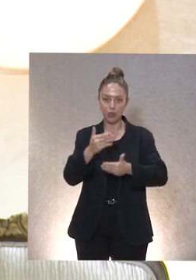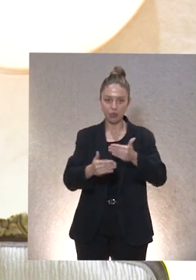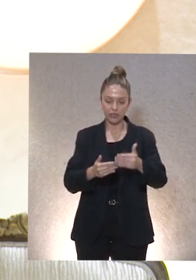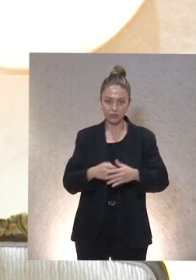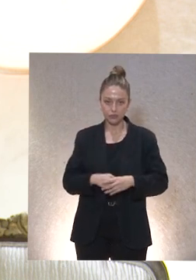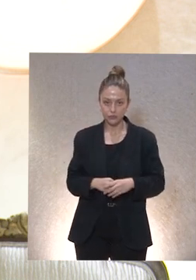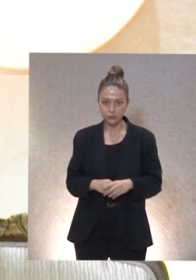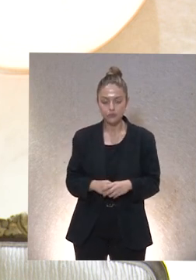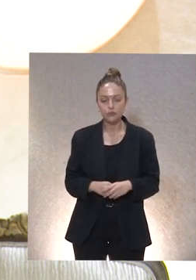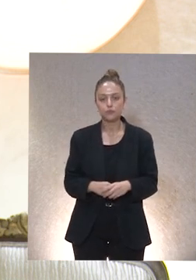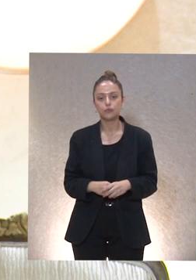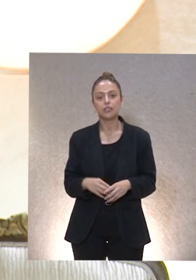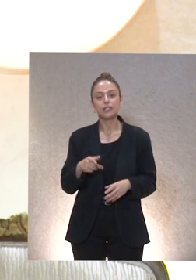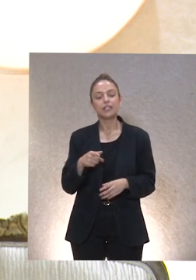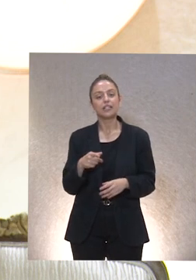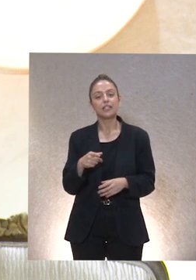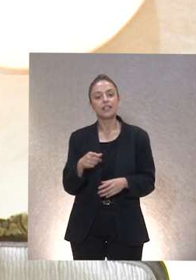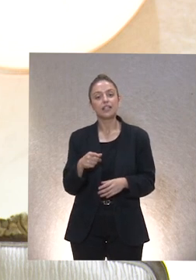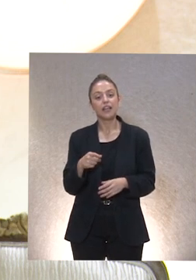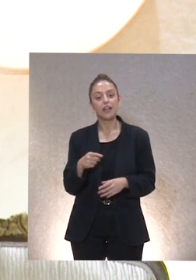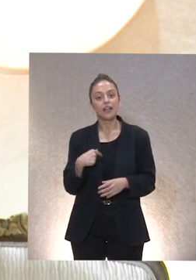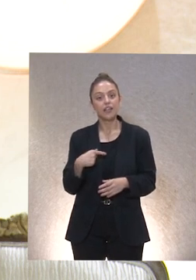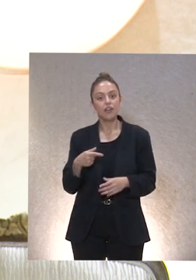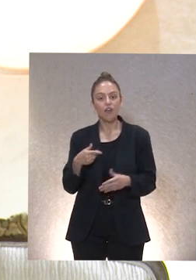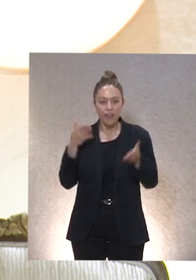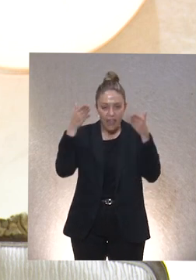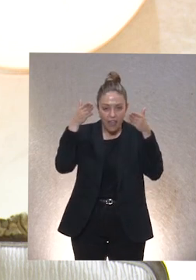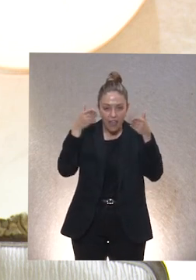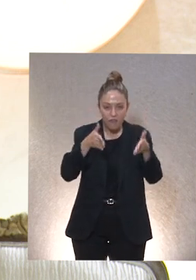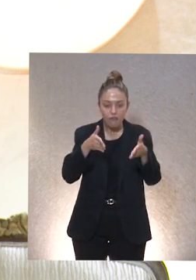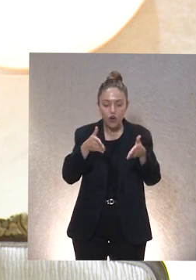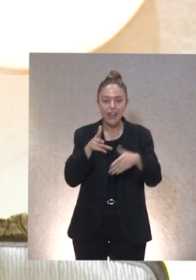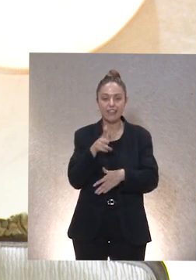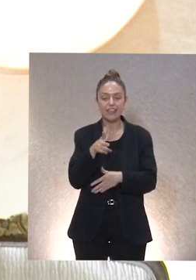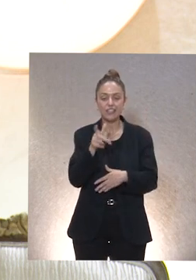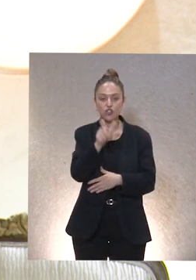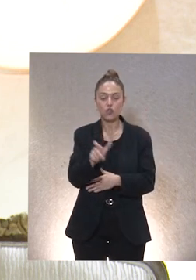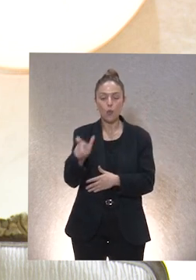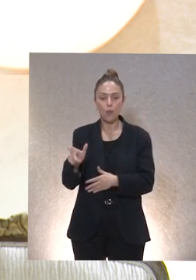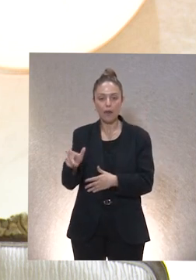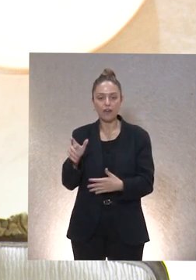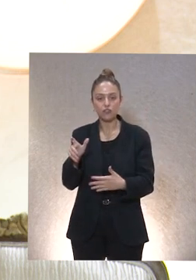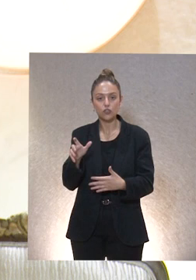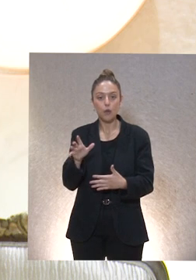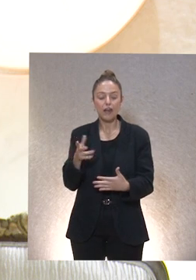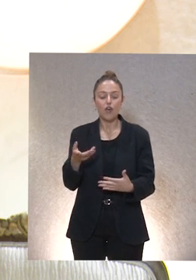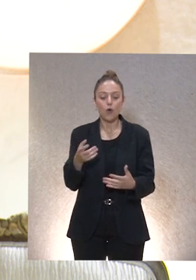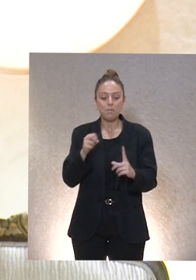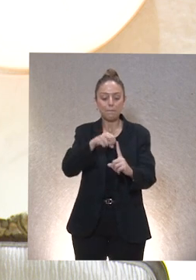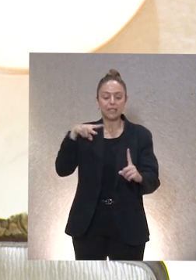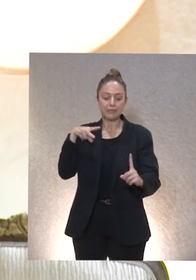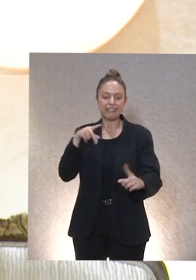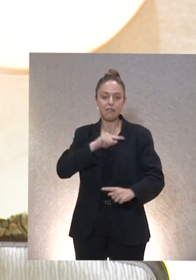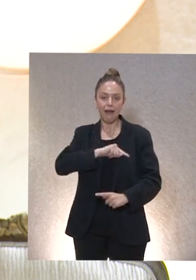el acercamiento a todos ellos, lo que hace es privilegiar el enfoque de los derechos humanos, pero abordados desde la perspectiva ética.